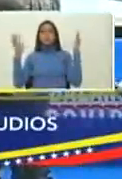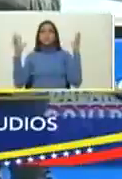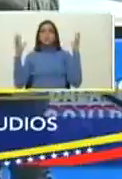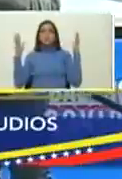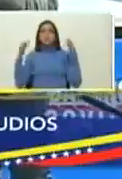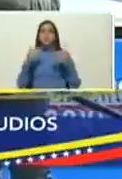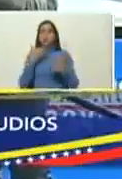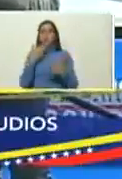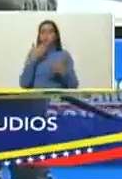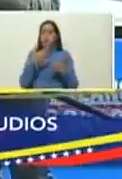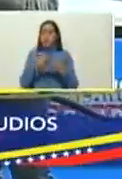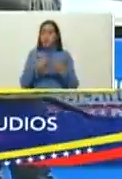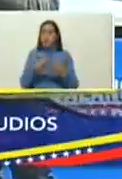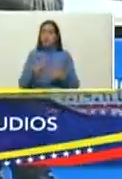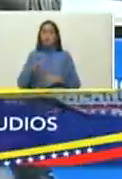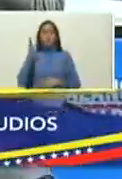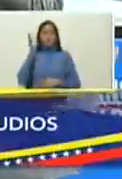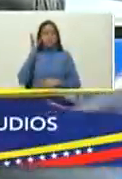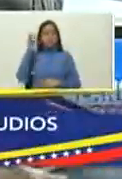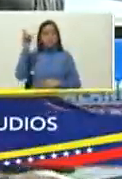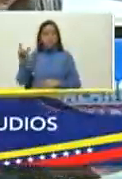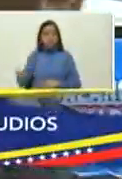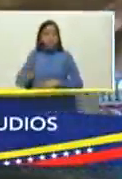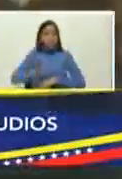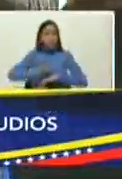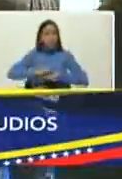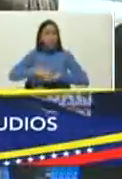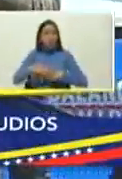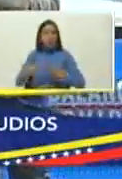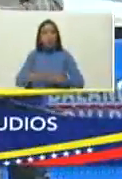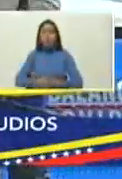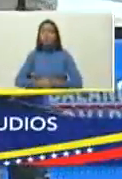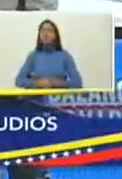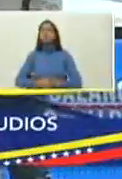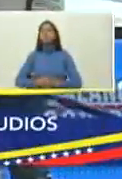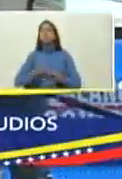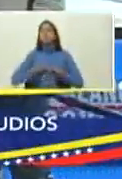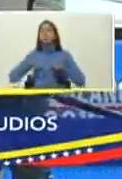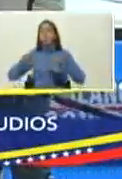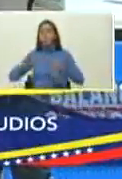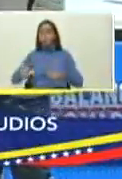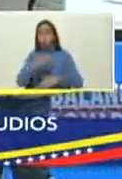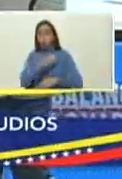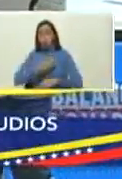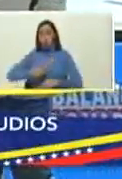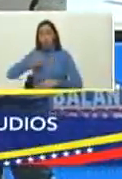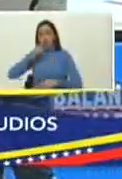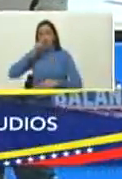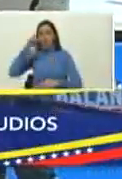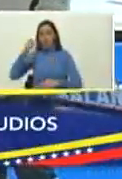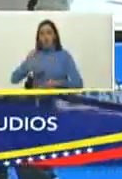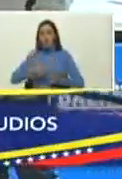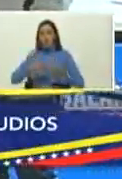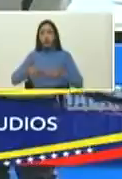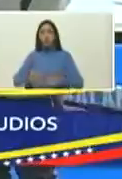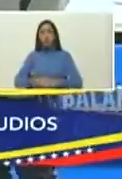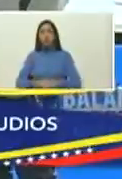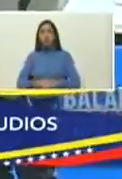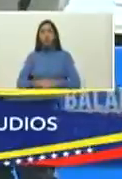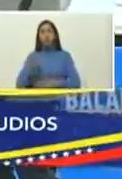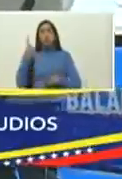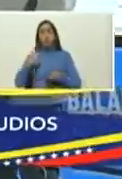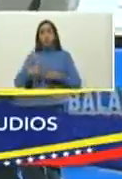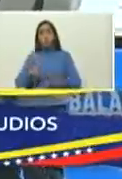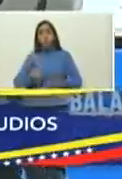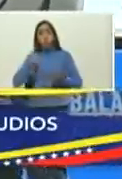agradecí a Perla Suez por este premio que le entrega el presidente Nicolás Maduro Mariano Piconzalas por